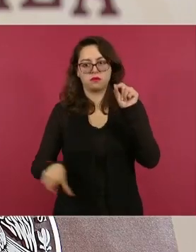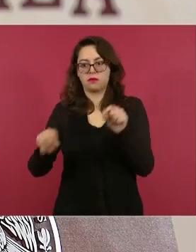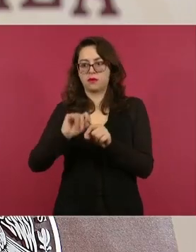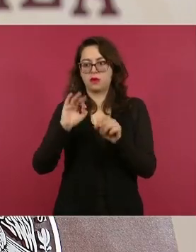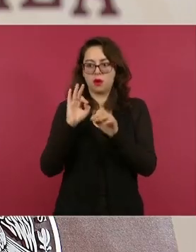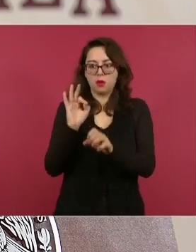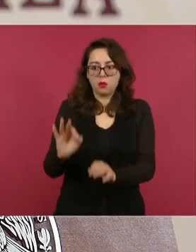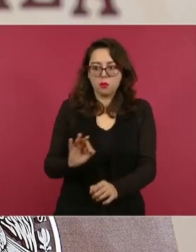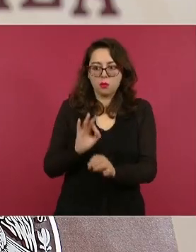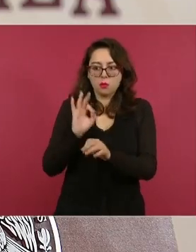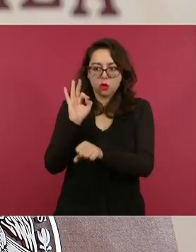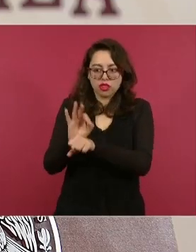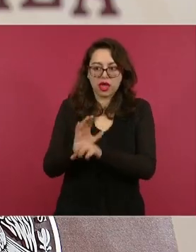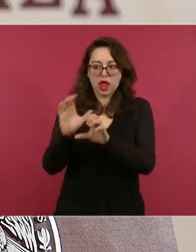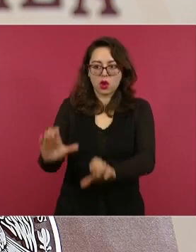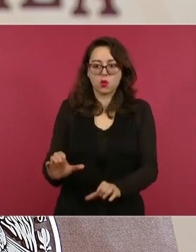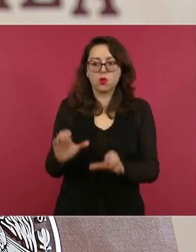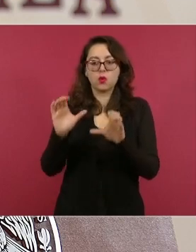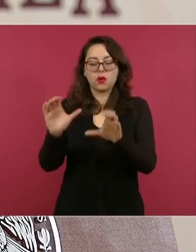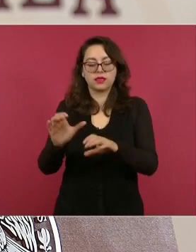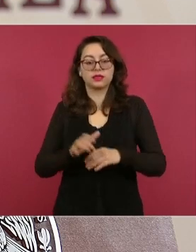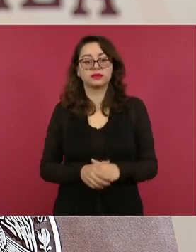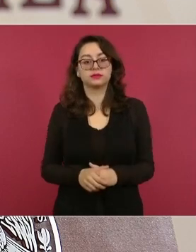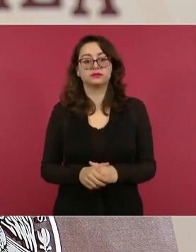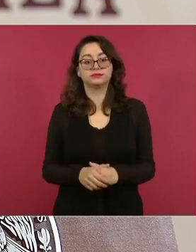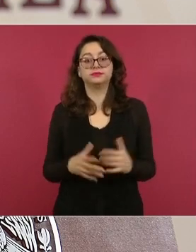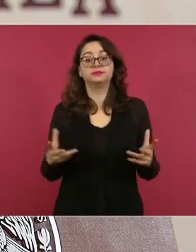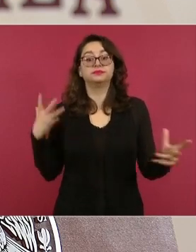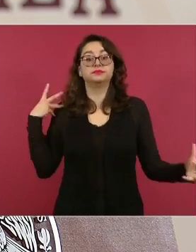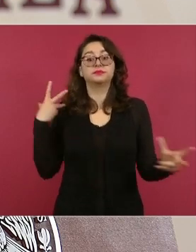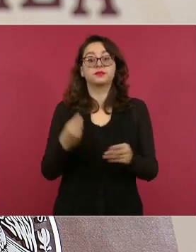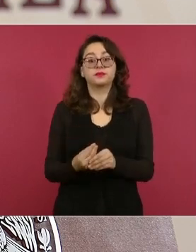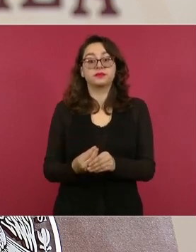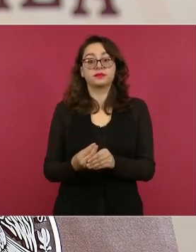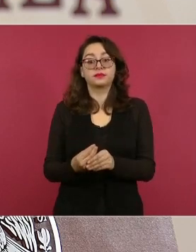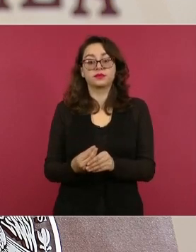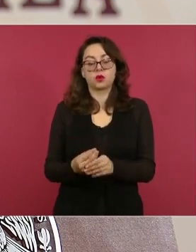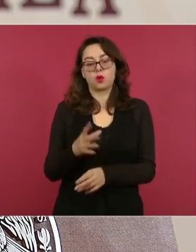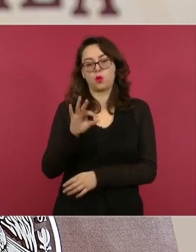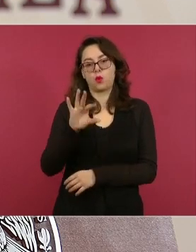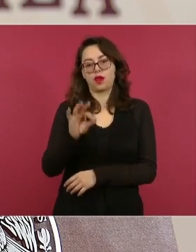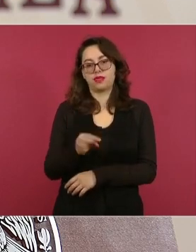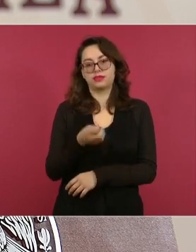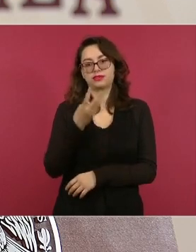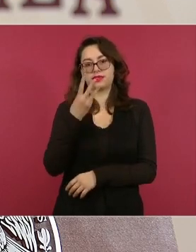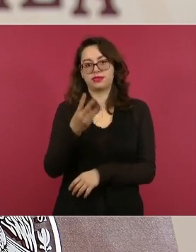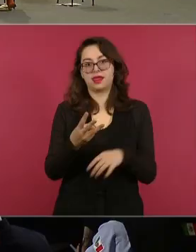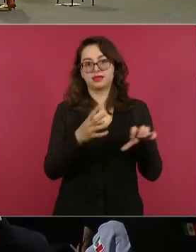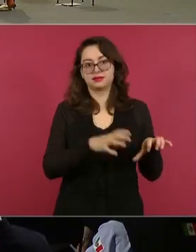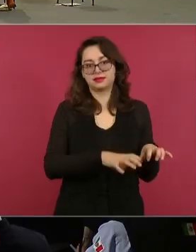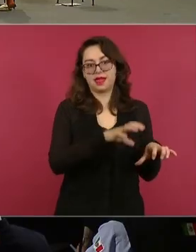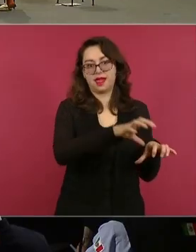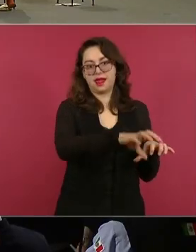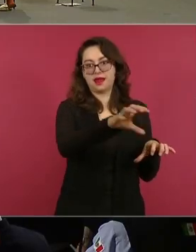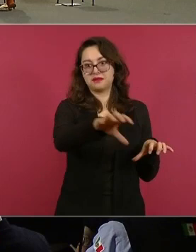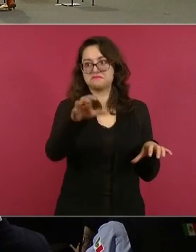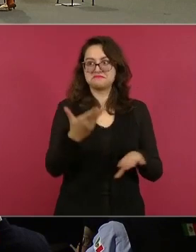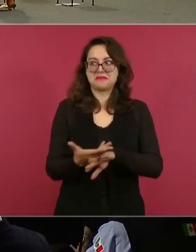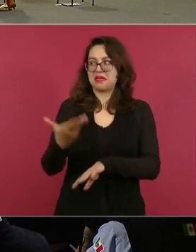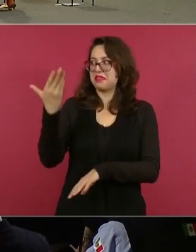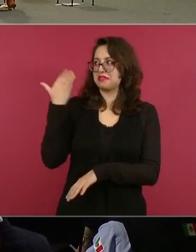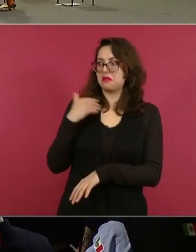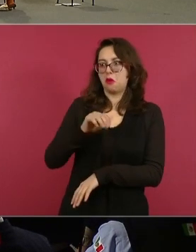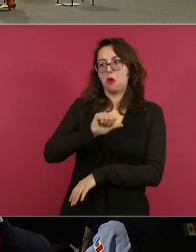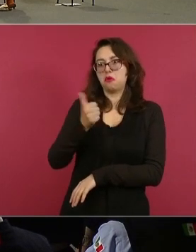Estamos hablando de decretar 43 nuevas áreas naturales protegidas en este periodo de gobierno. ¿Con quiénes lo vamos a